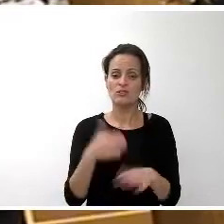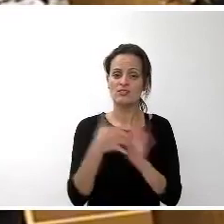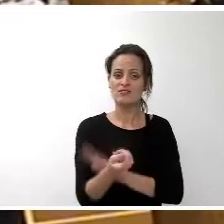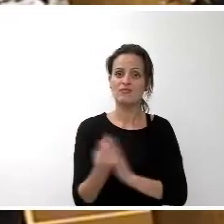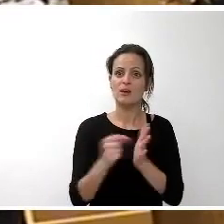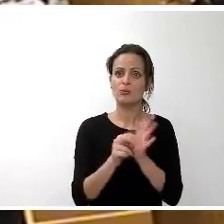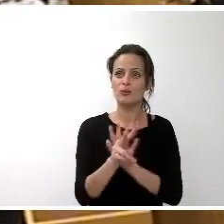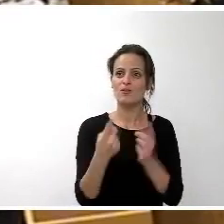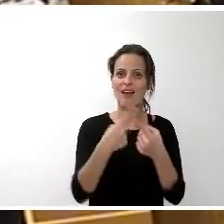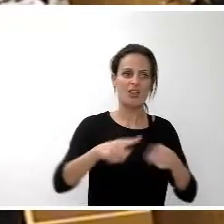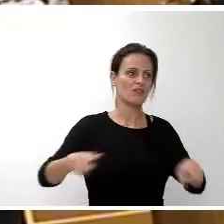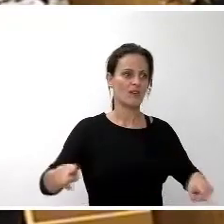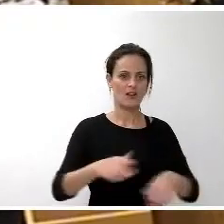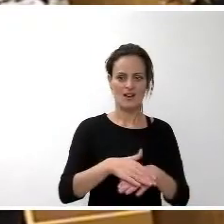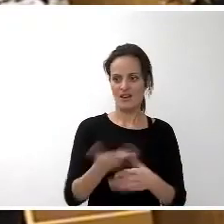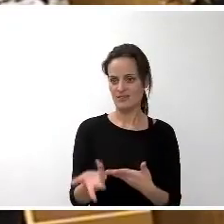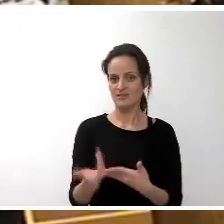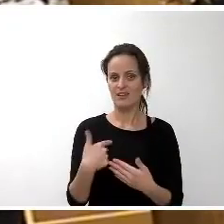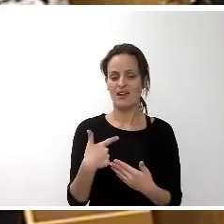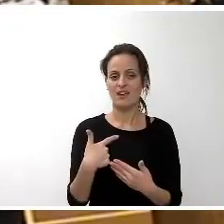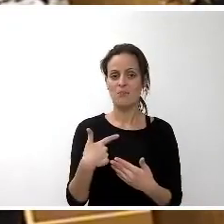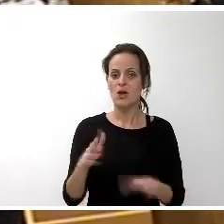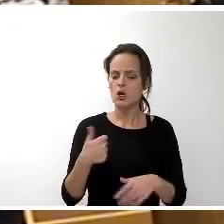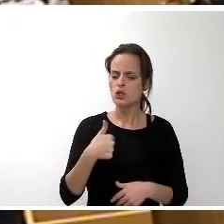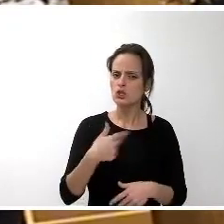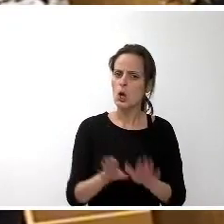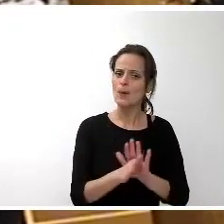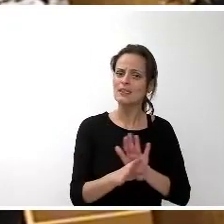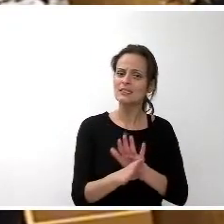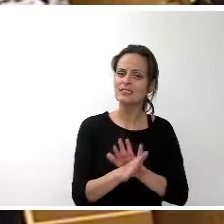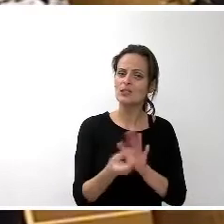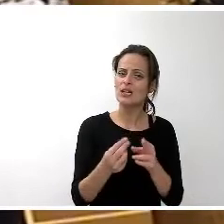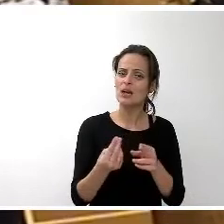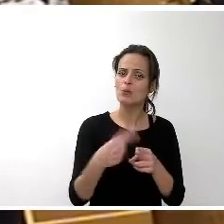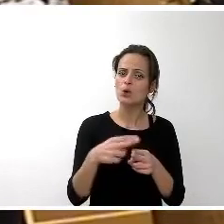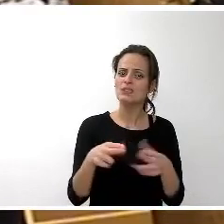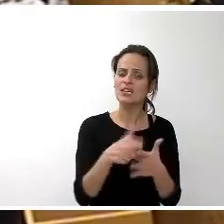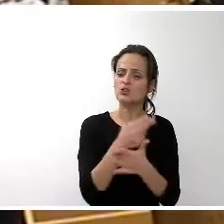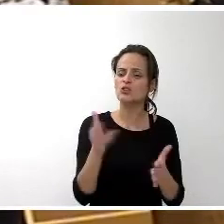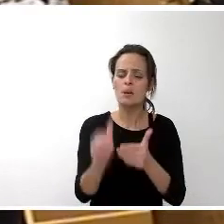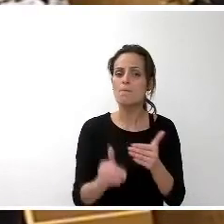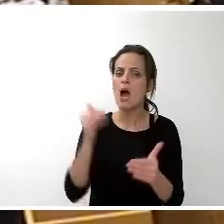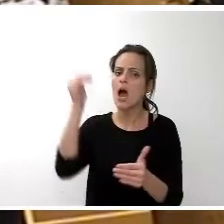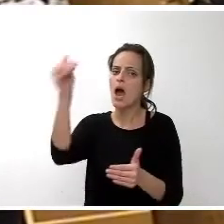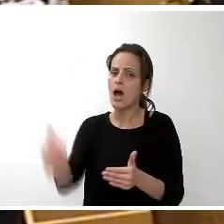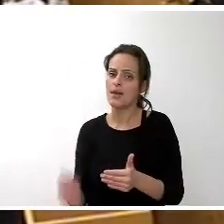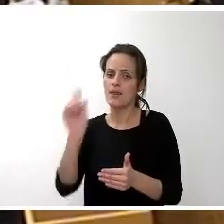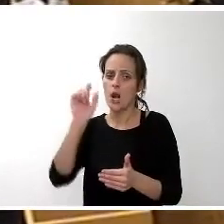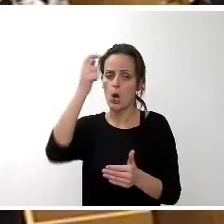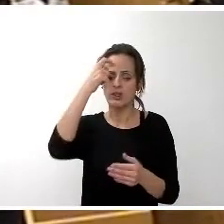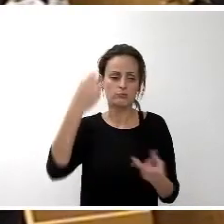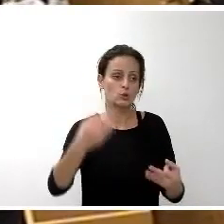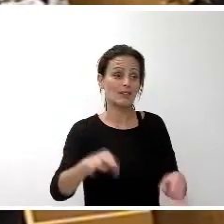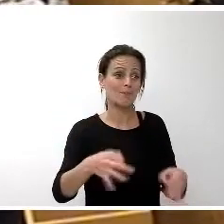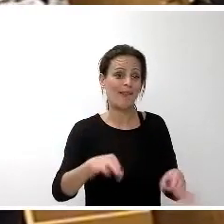perspectiva totalmente distinta a la suya de la mía pero sigo manteniendo en que la política social va mucho más allá del concepto simple